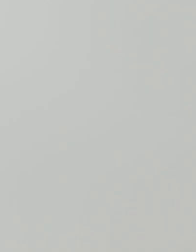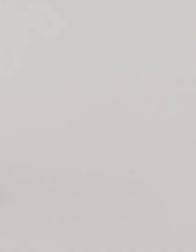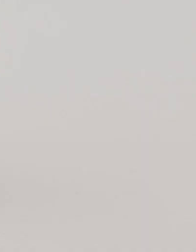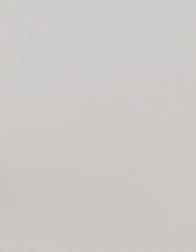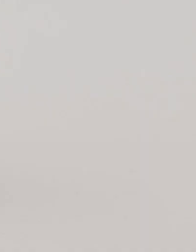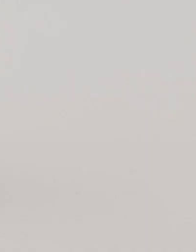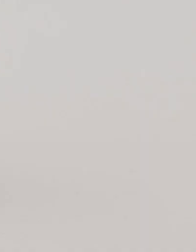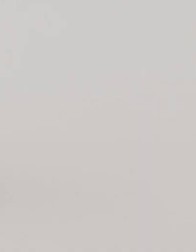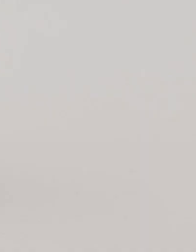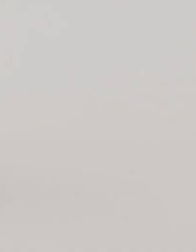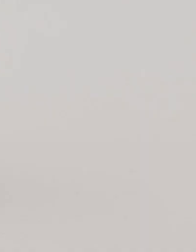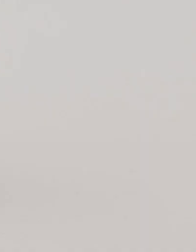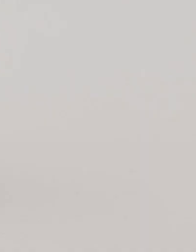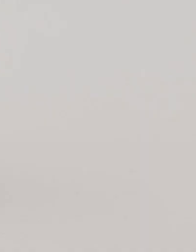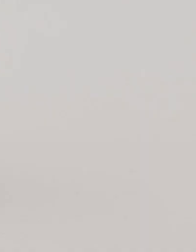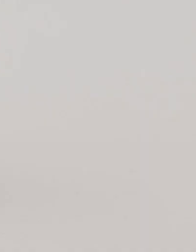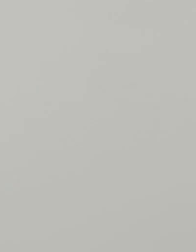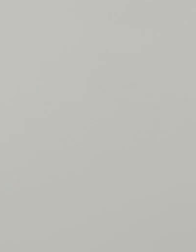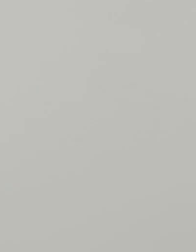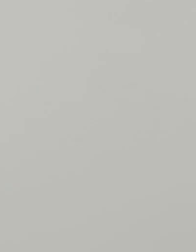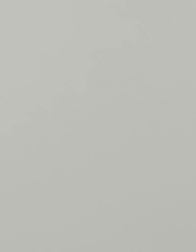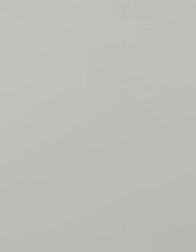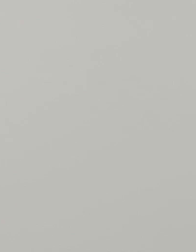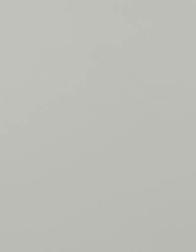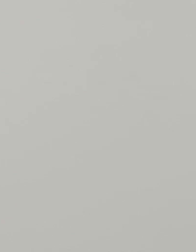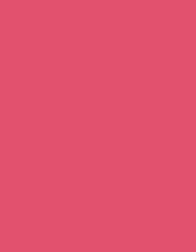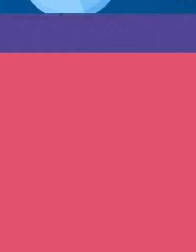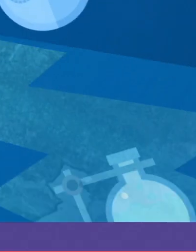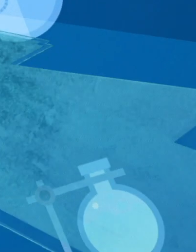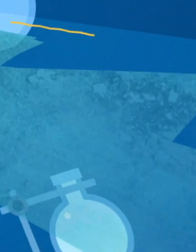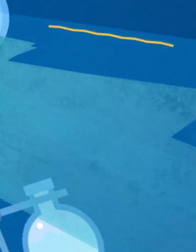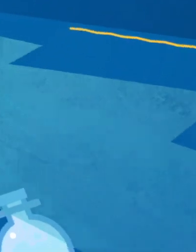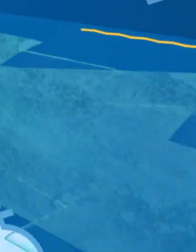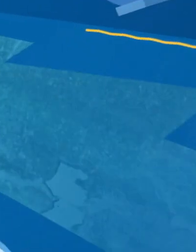al calor, colorante rojo y una vela.